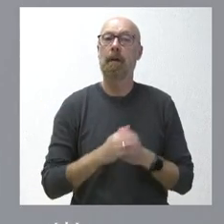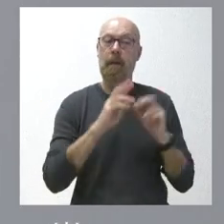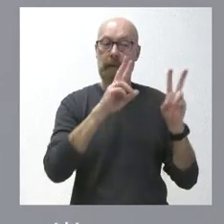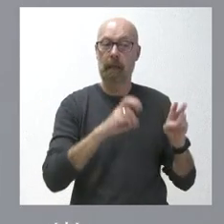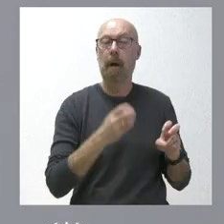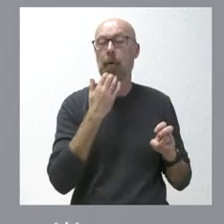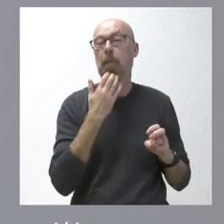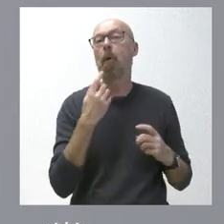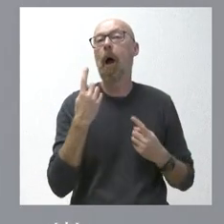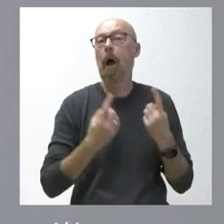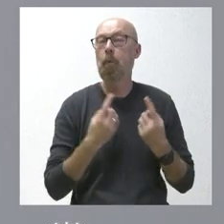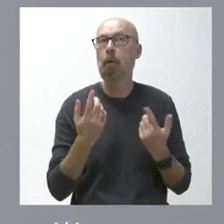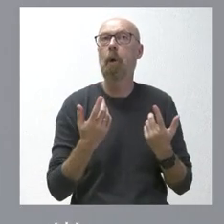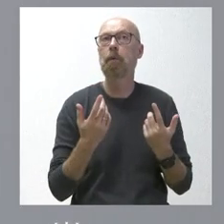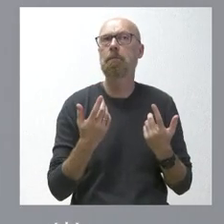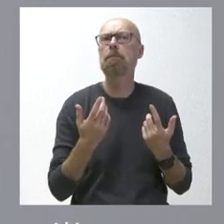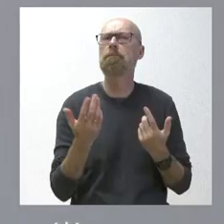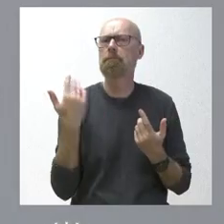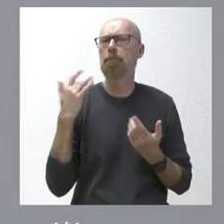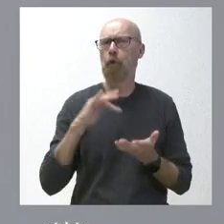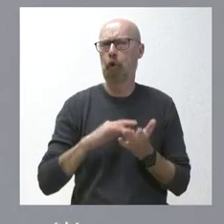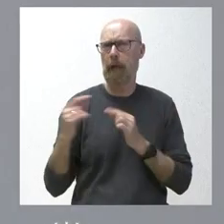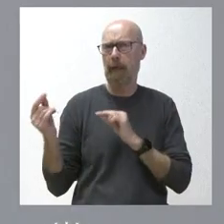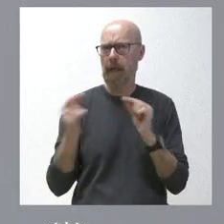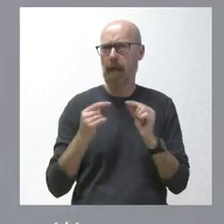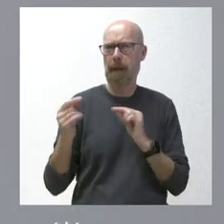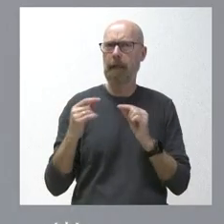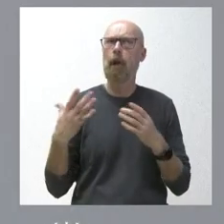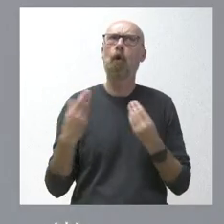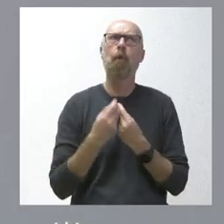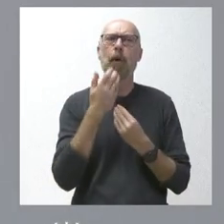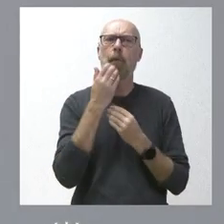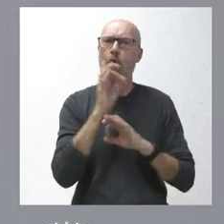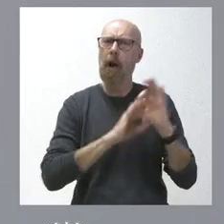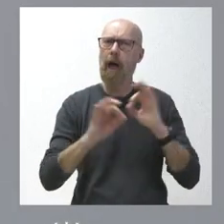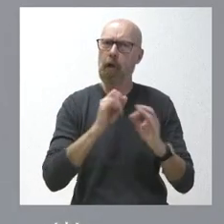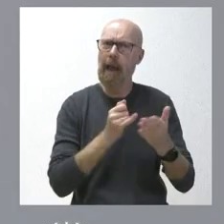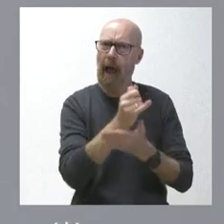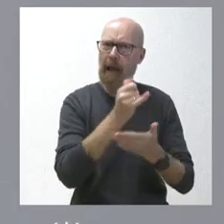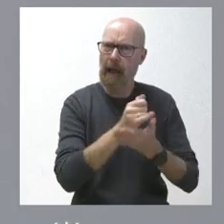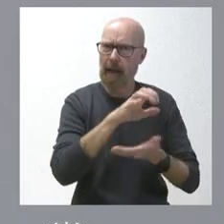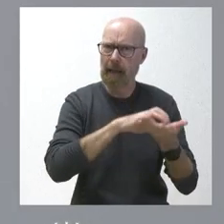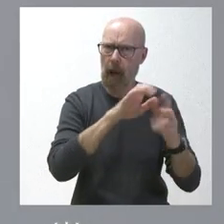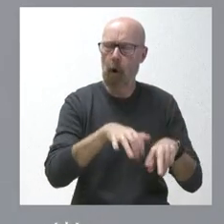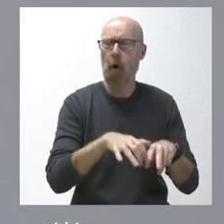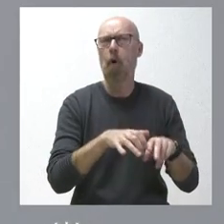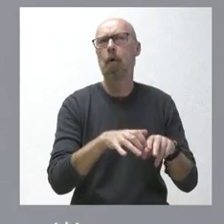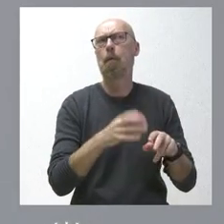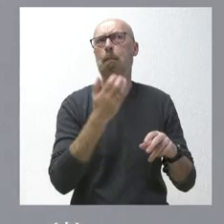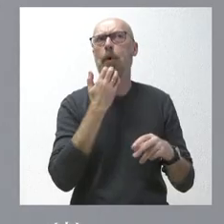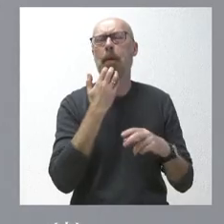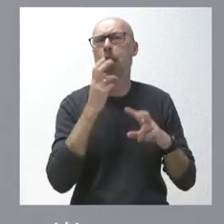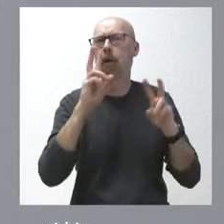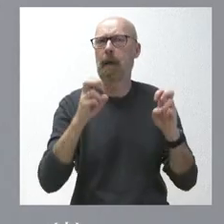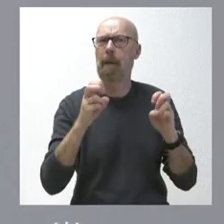encuentran algunos que se debatieron y que recordarán ustedes con las organizaciones agrarias de Castilla y León, que tienen que ver, por ejemplo, con la